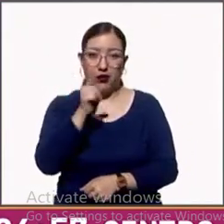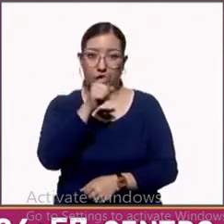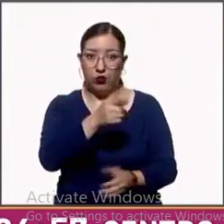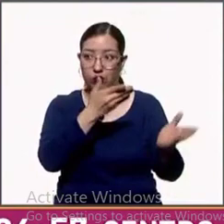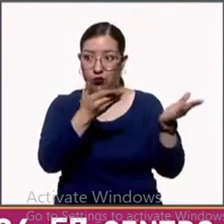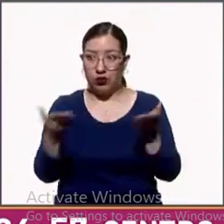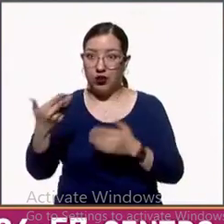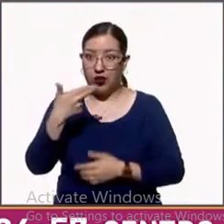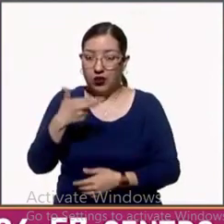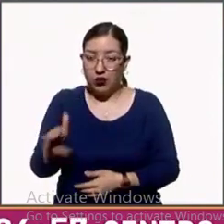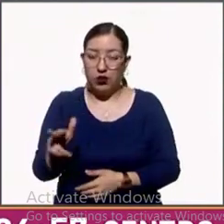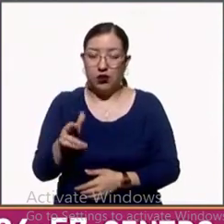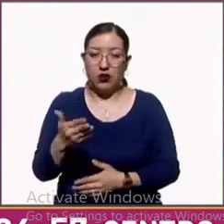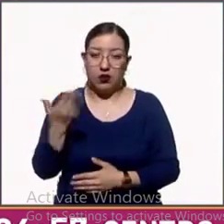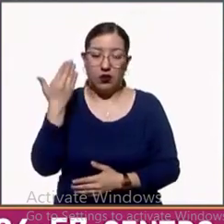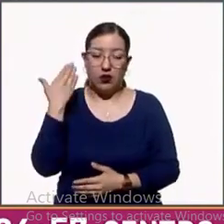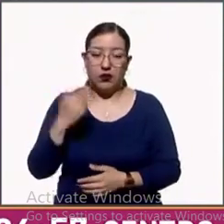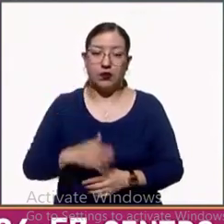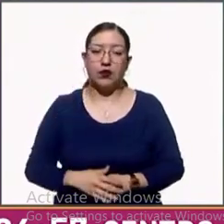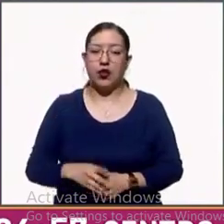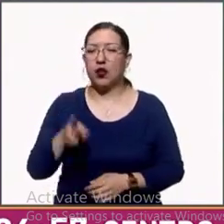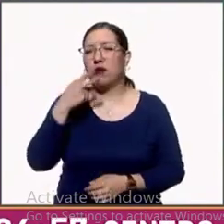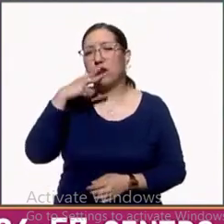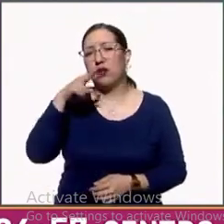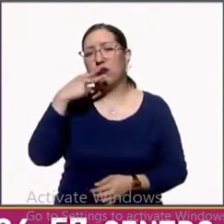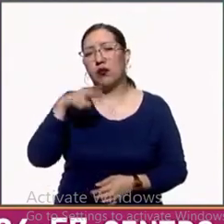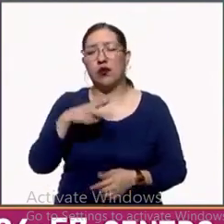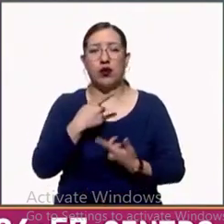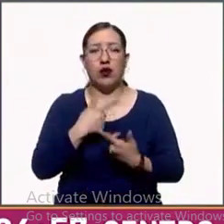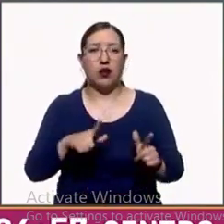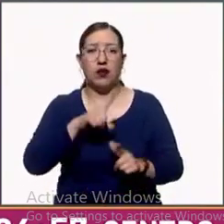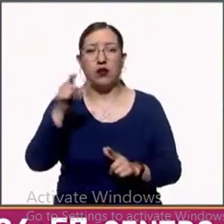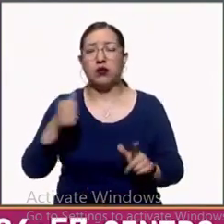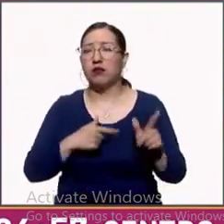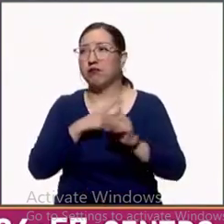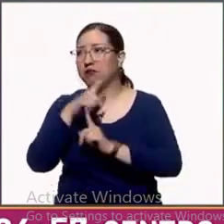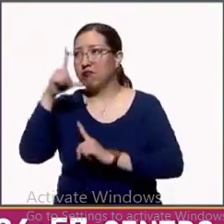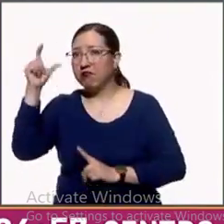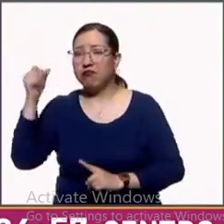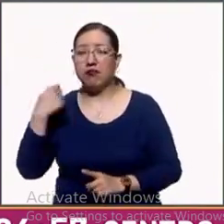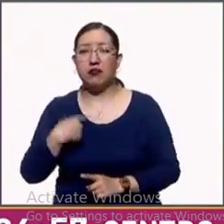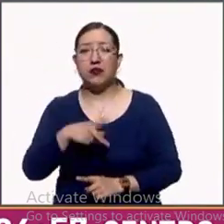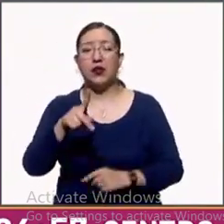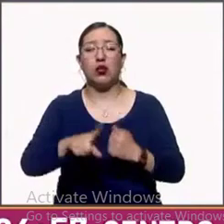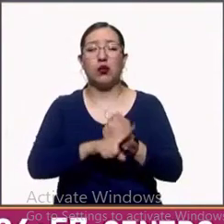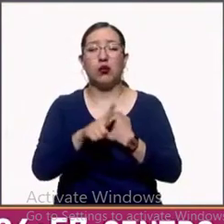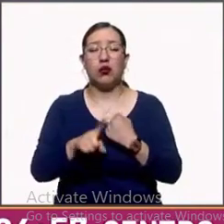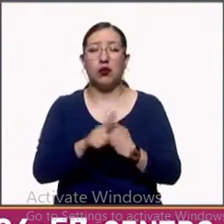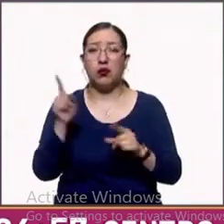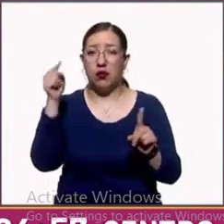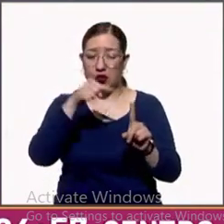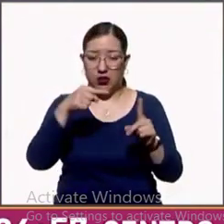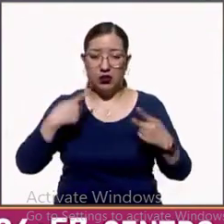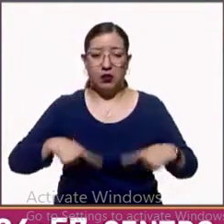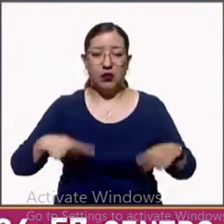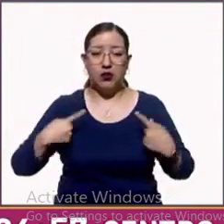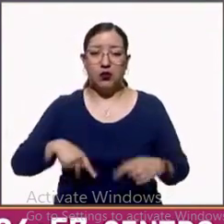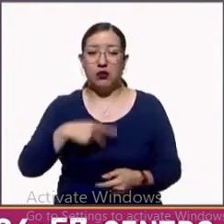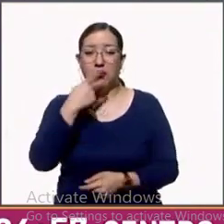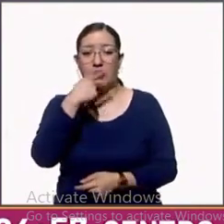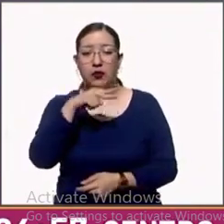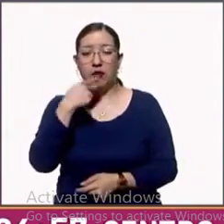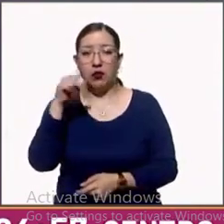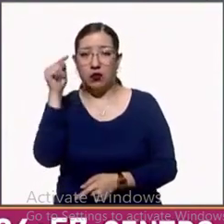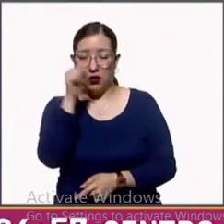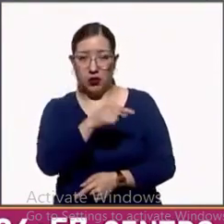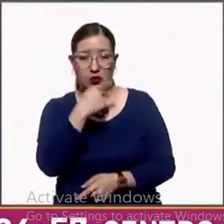fumar y luego te ibas. El problema es que esa persona que estaba ahí fumaba tu cigarro y el de todos los clientes que venían